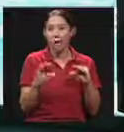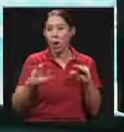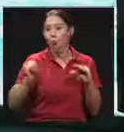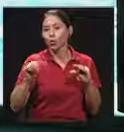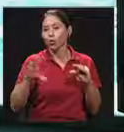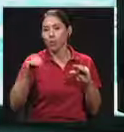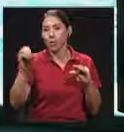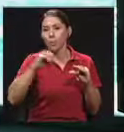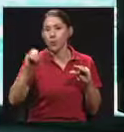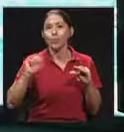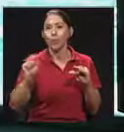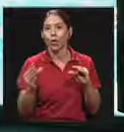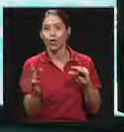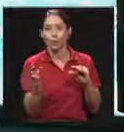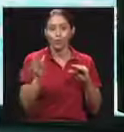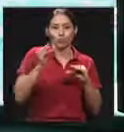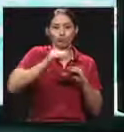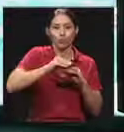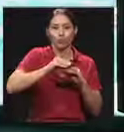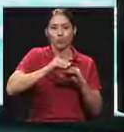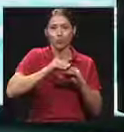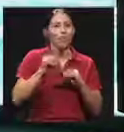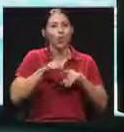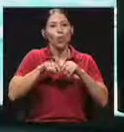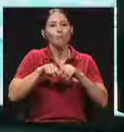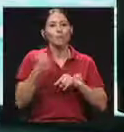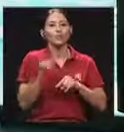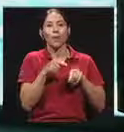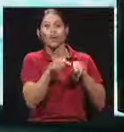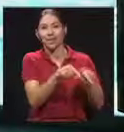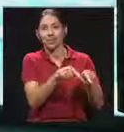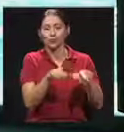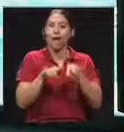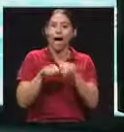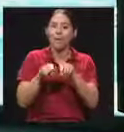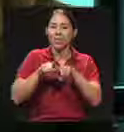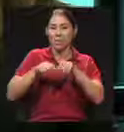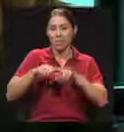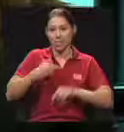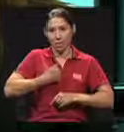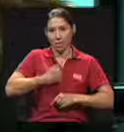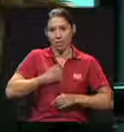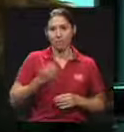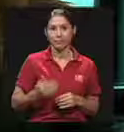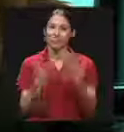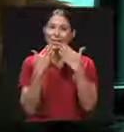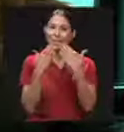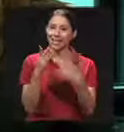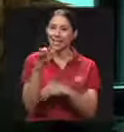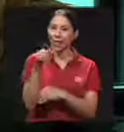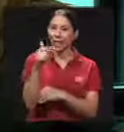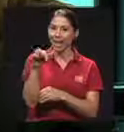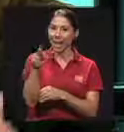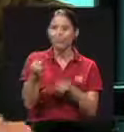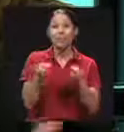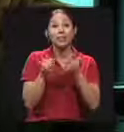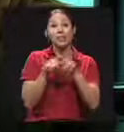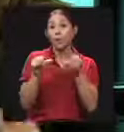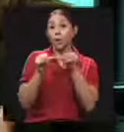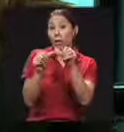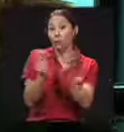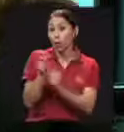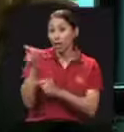a depender de mi esfuerzo de ahorro y no de la sostenibilidad de un régimen que depende de la colectividad. Así es. Muchas gracias, don Edgar, y también continuamos con él